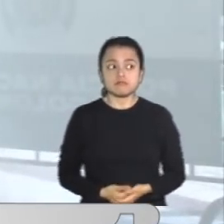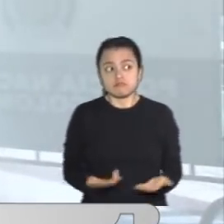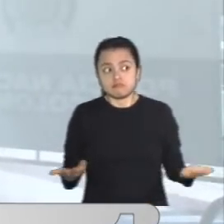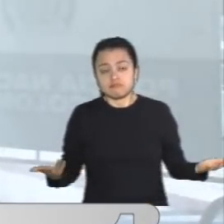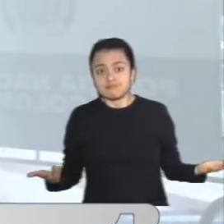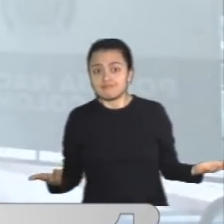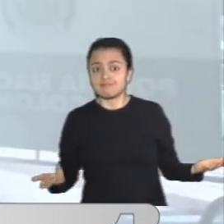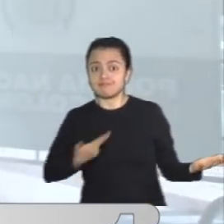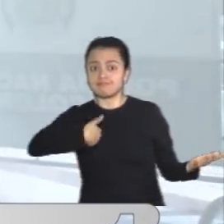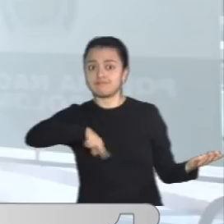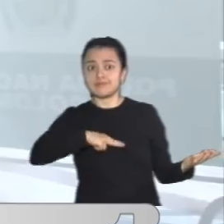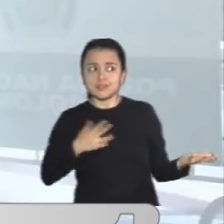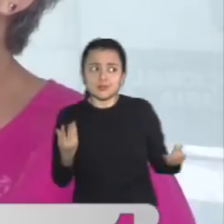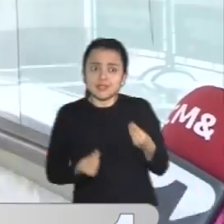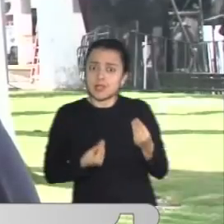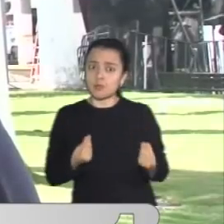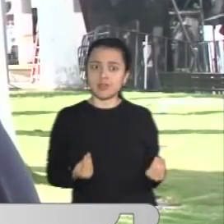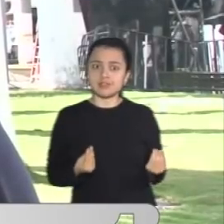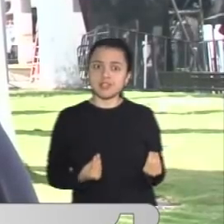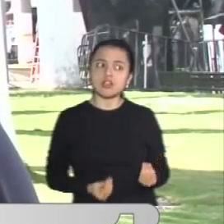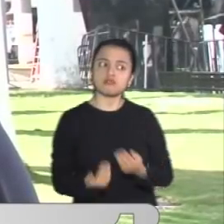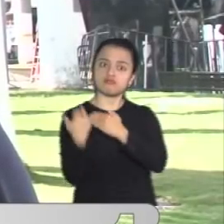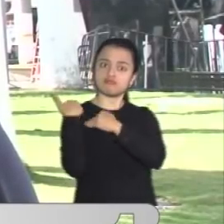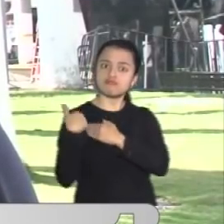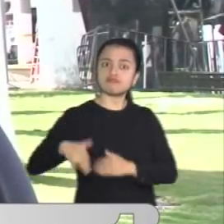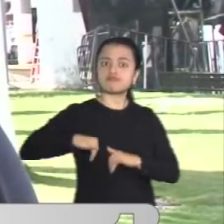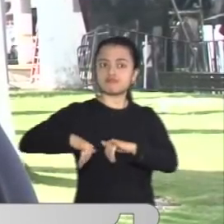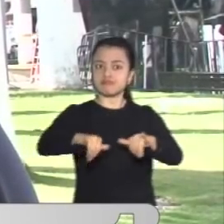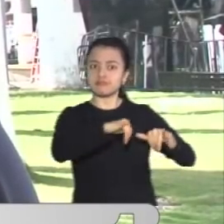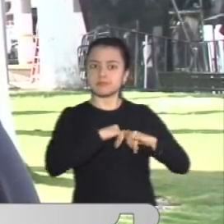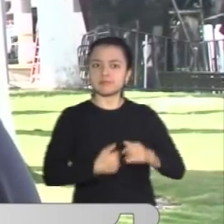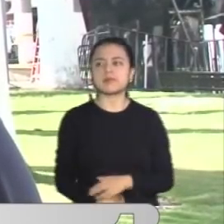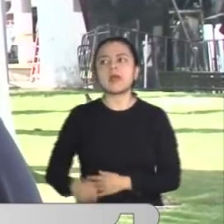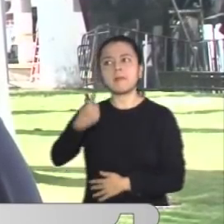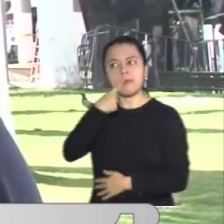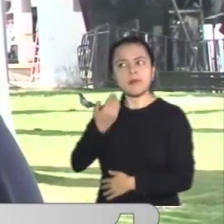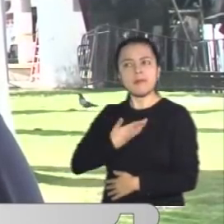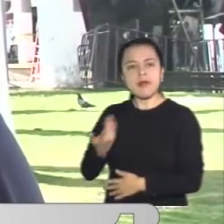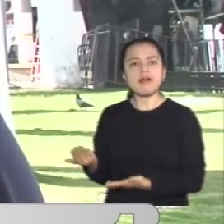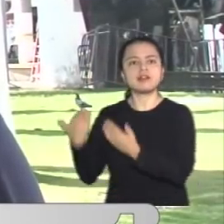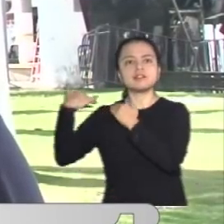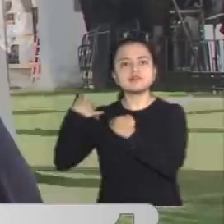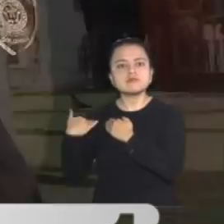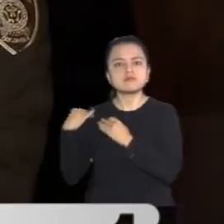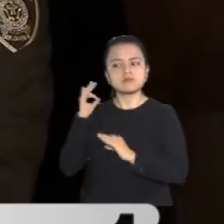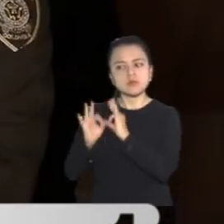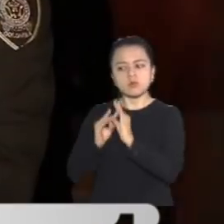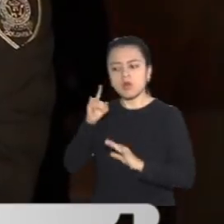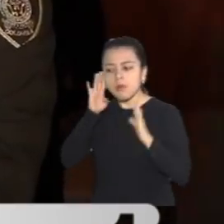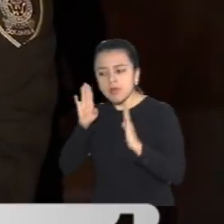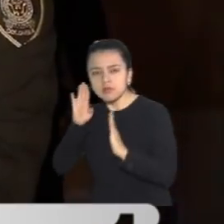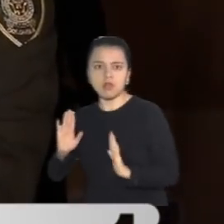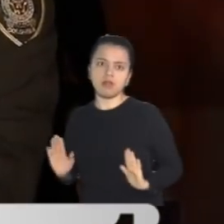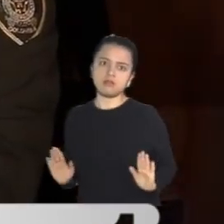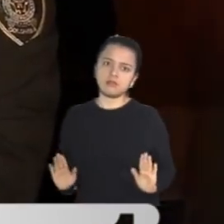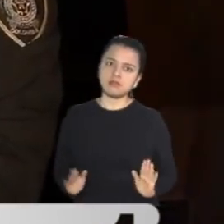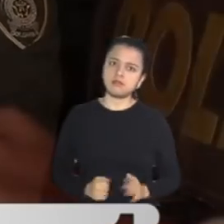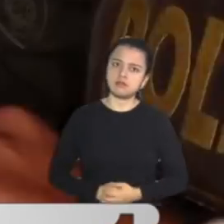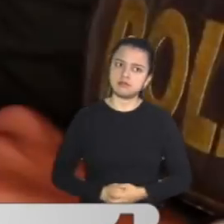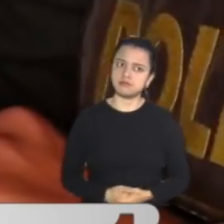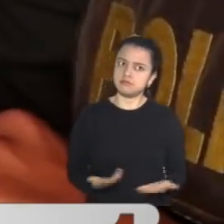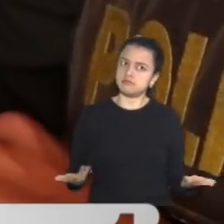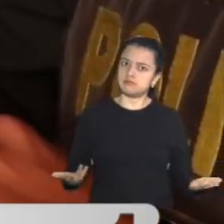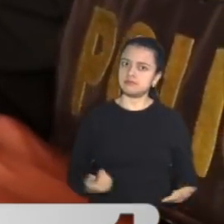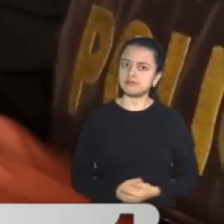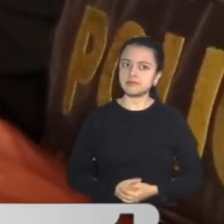que nos compete a todos. Los padres estén pendientes de ellos también porque ahí empieza todo. Los menores